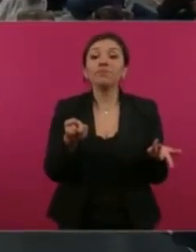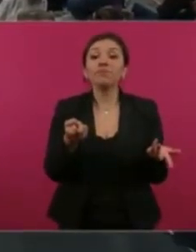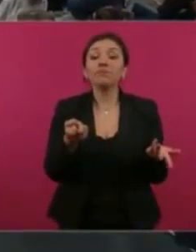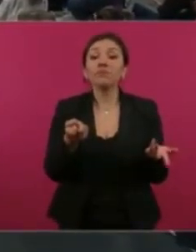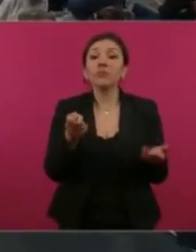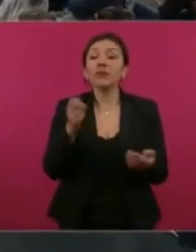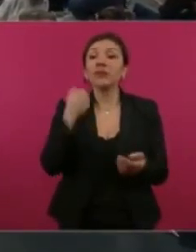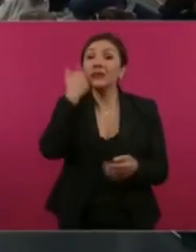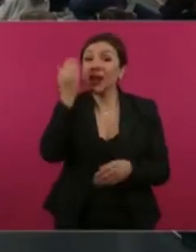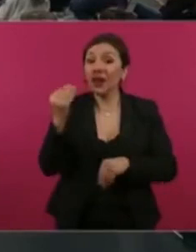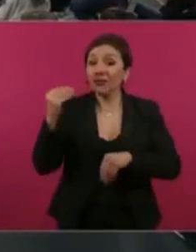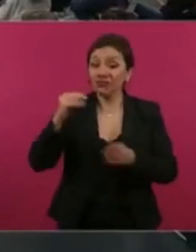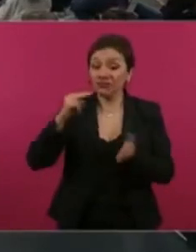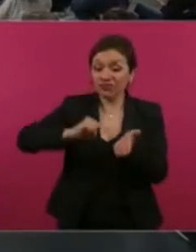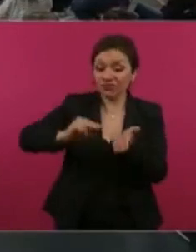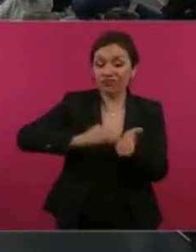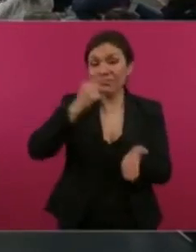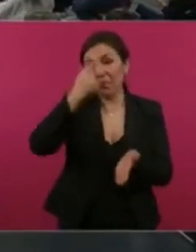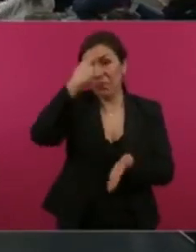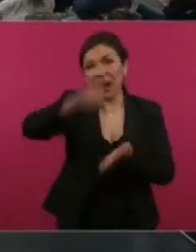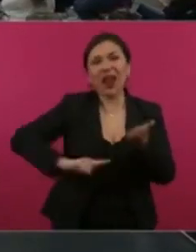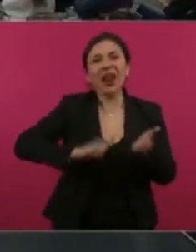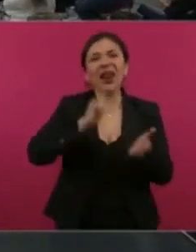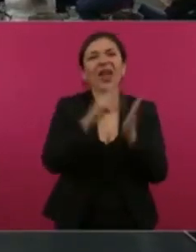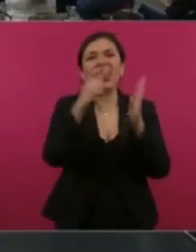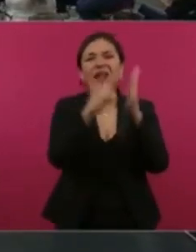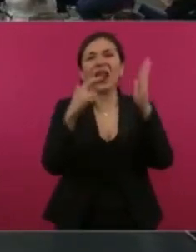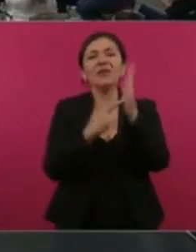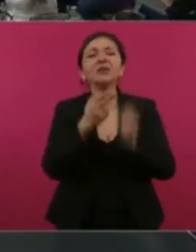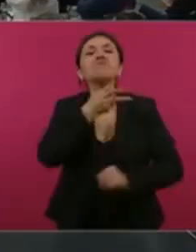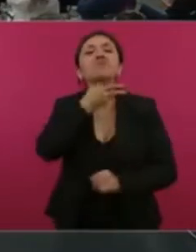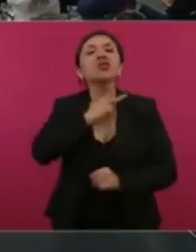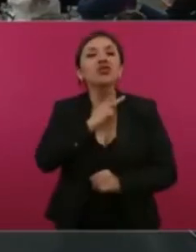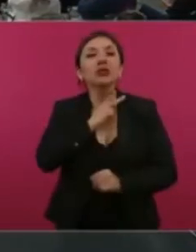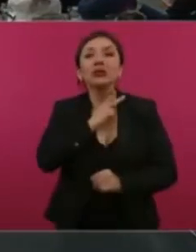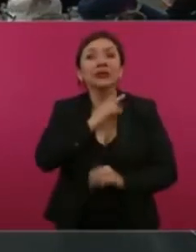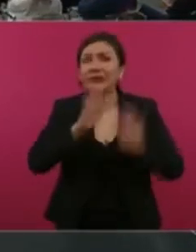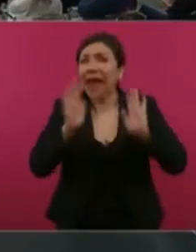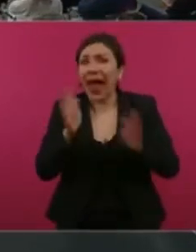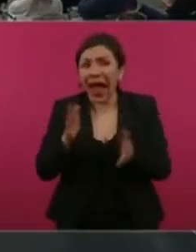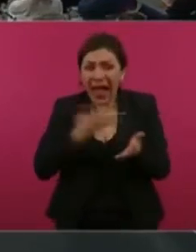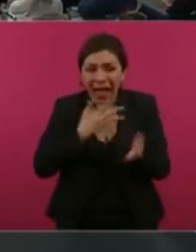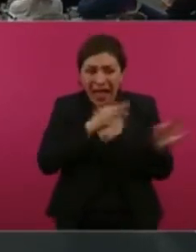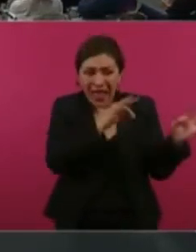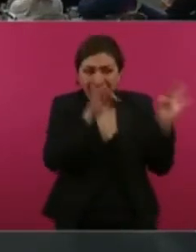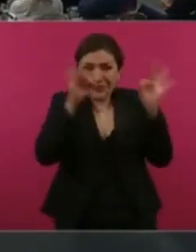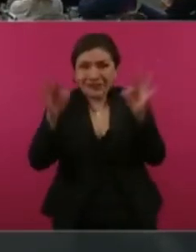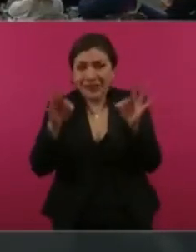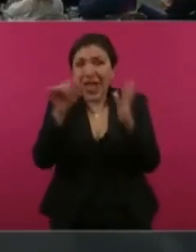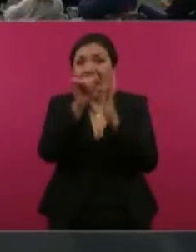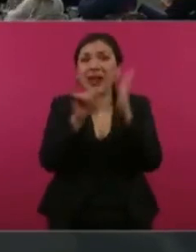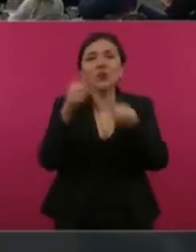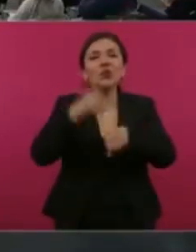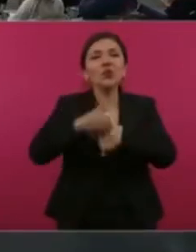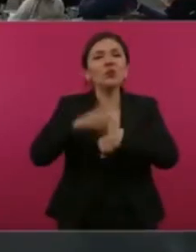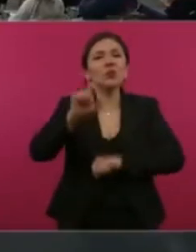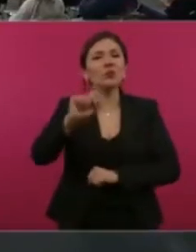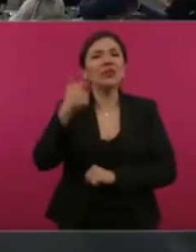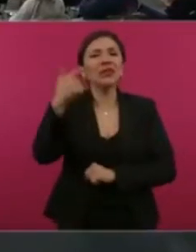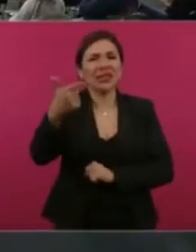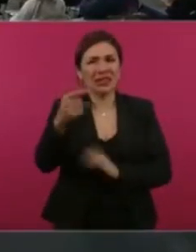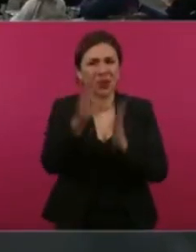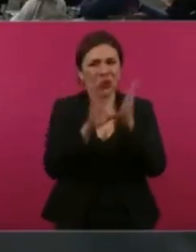aprobara la ley reglamentaria del petróleo. Ya estaba en el artículo 27